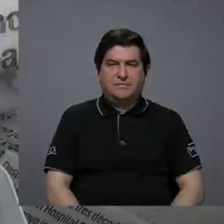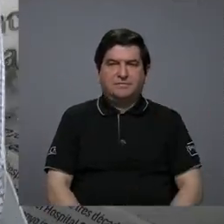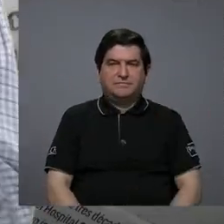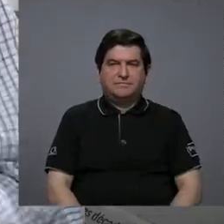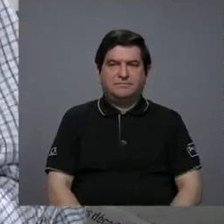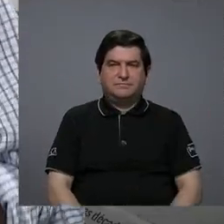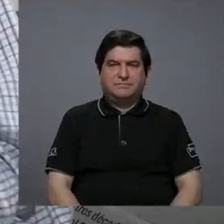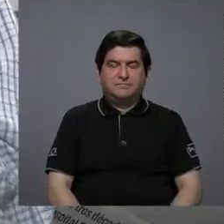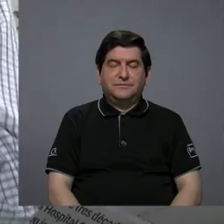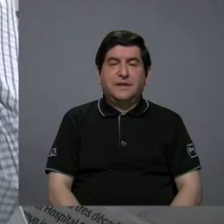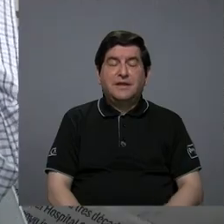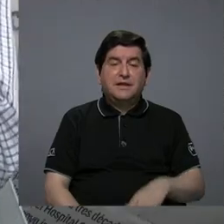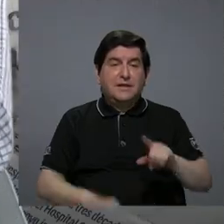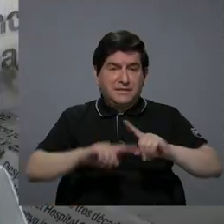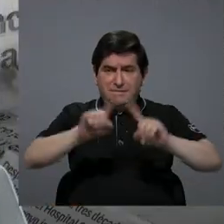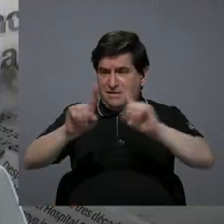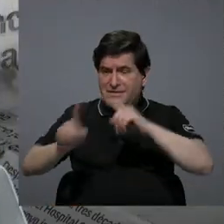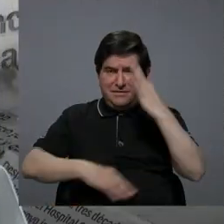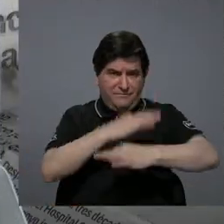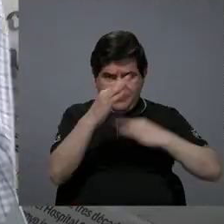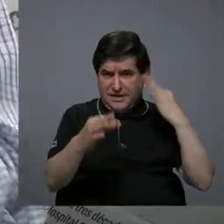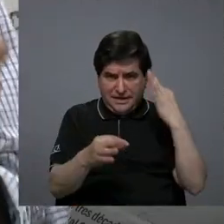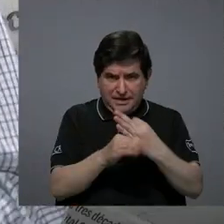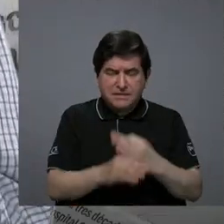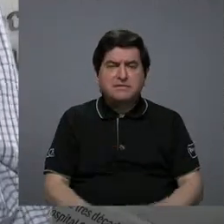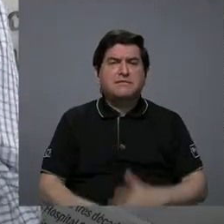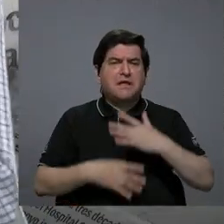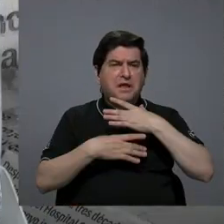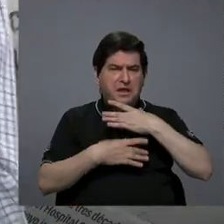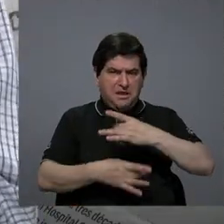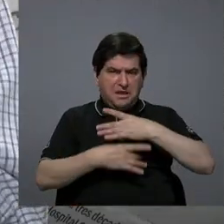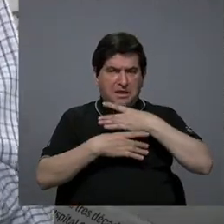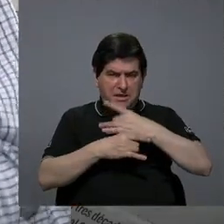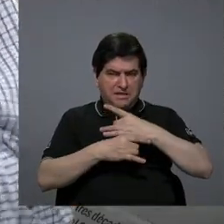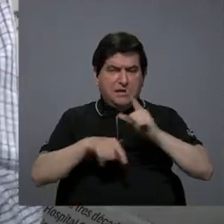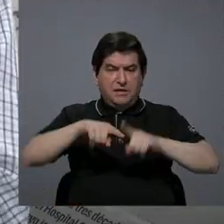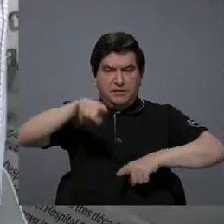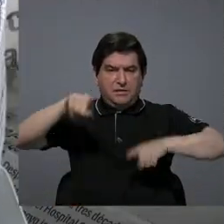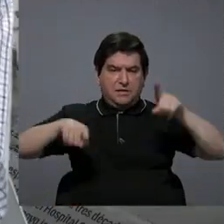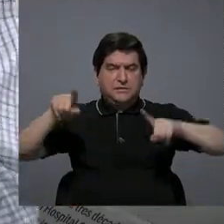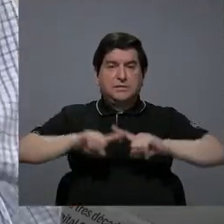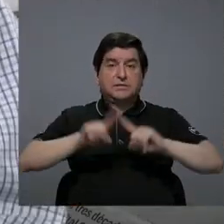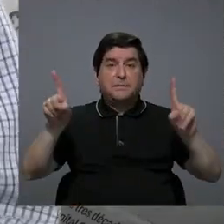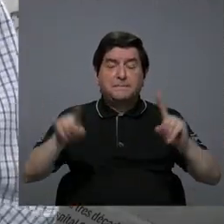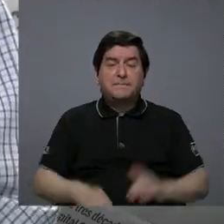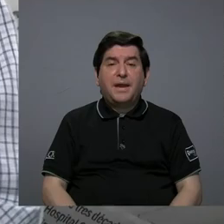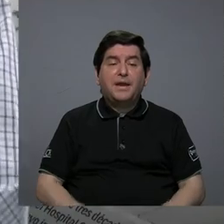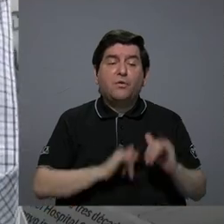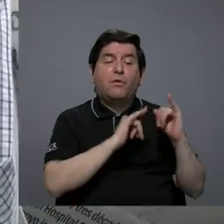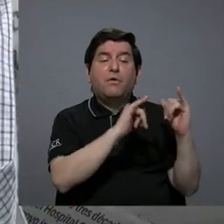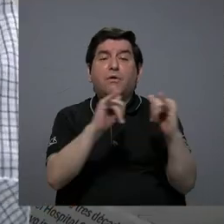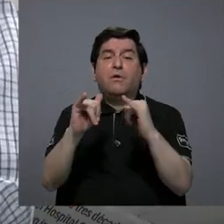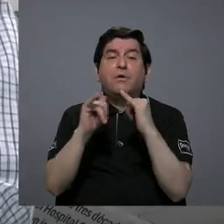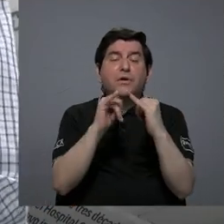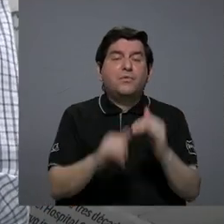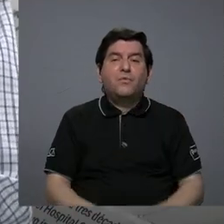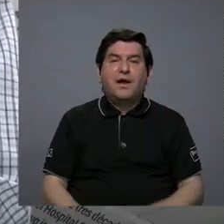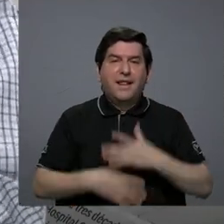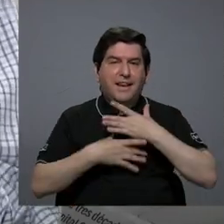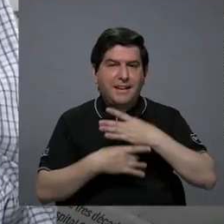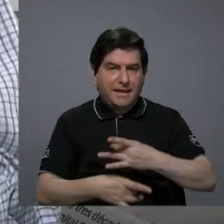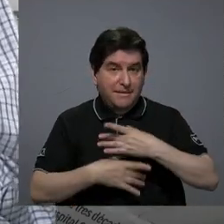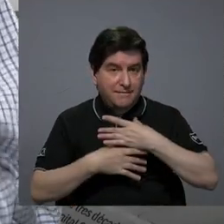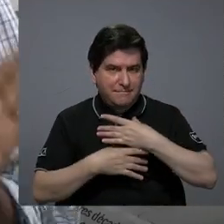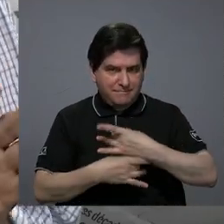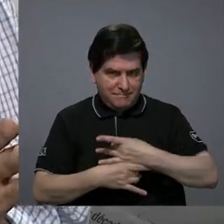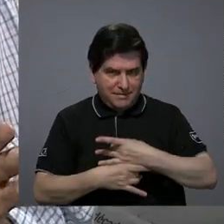muy heterogéneas con intereses muy diversos pero que tengamos en común que nos interesa